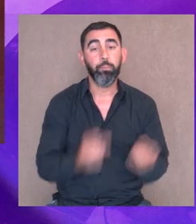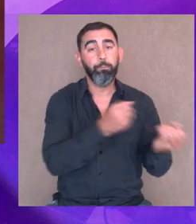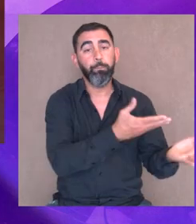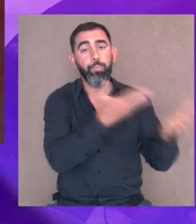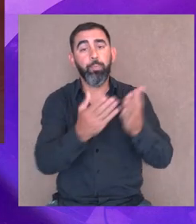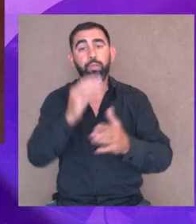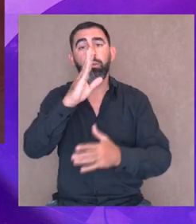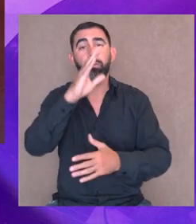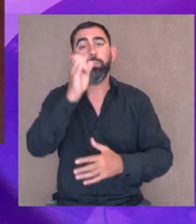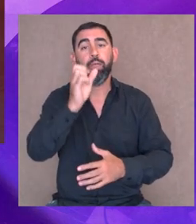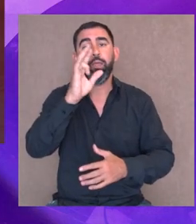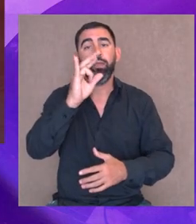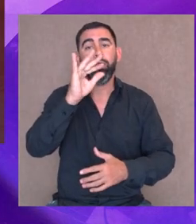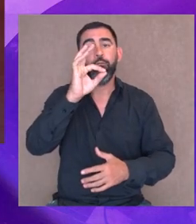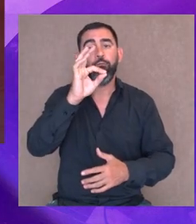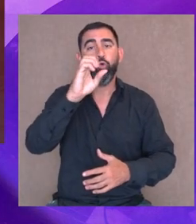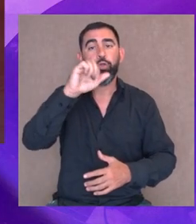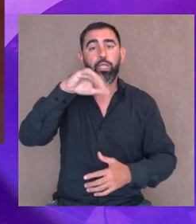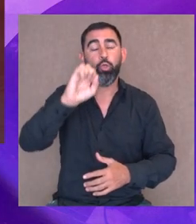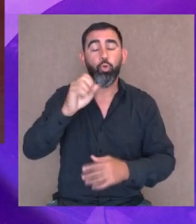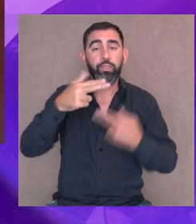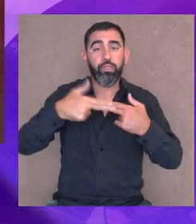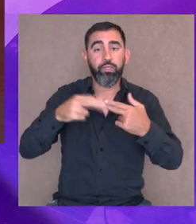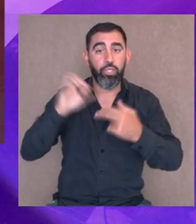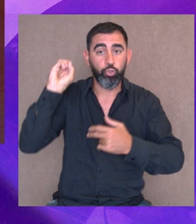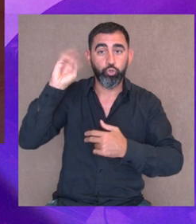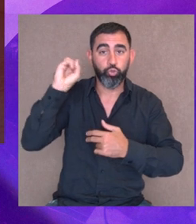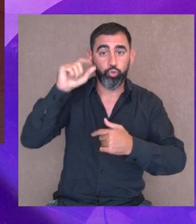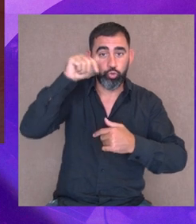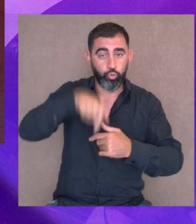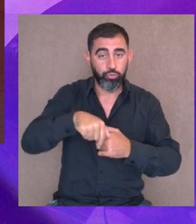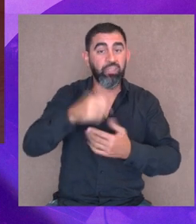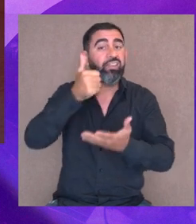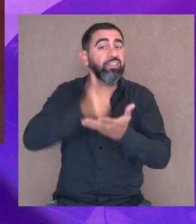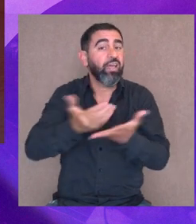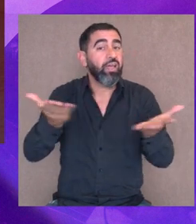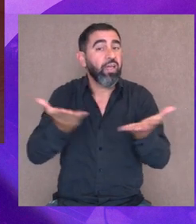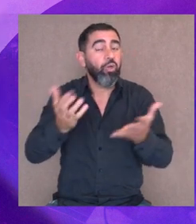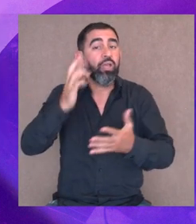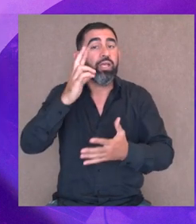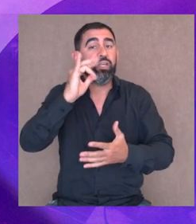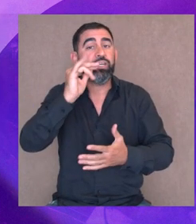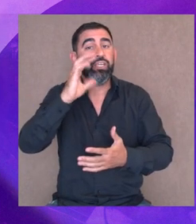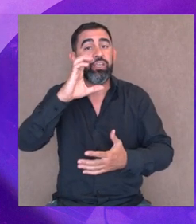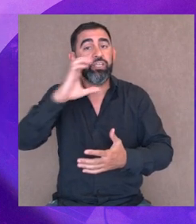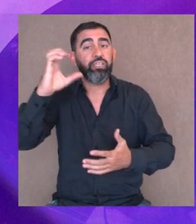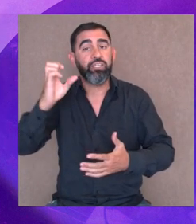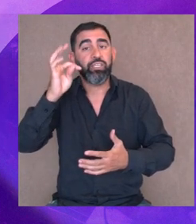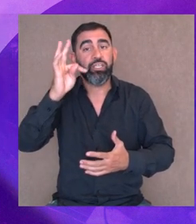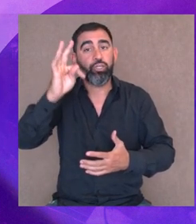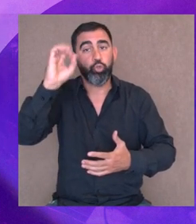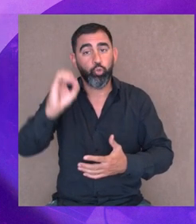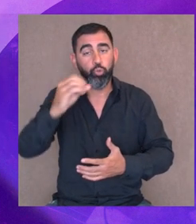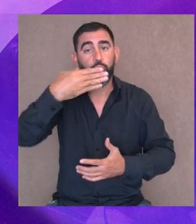Les damos la bienvenida a los perifoneos online del Auditorio Nacional Doctora Adela Reta. Nos encontramos hoy aquí con María Noel